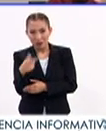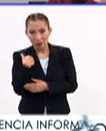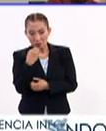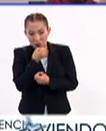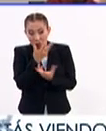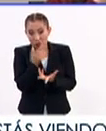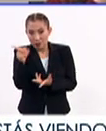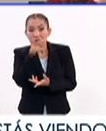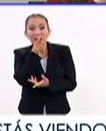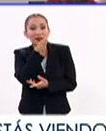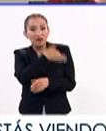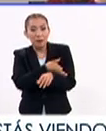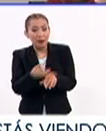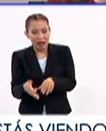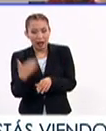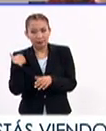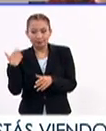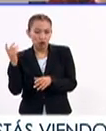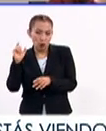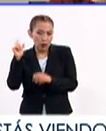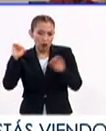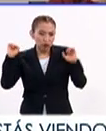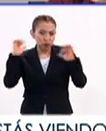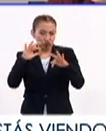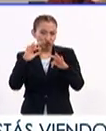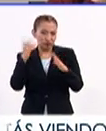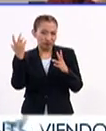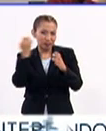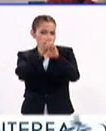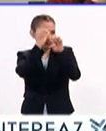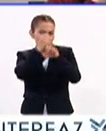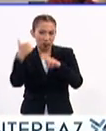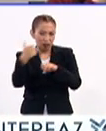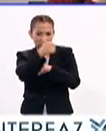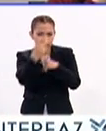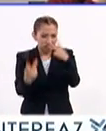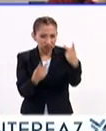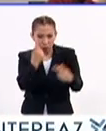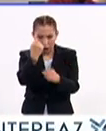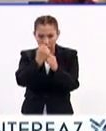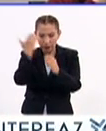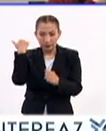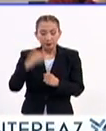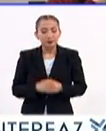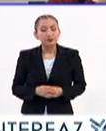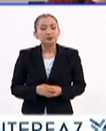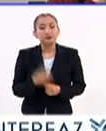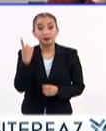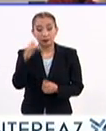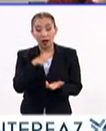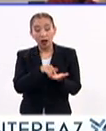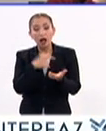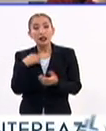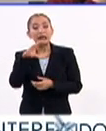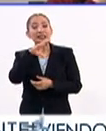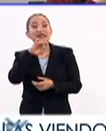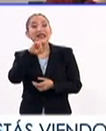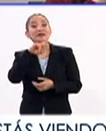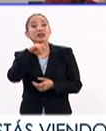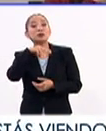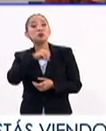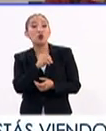nos expresaron los padres de familia durante nuestros foros de consulta el año pasado, el civismo,